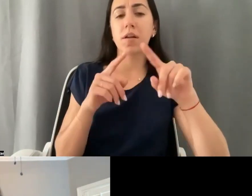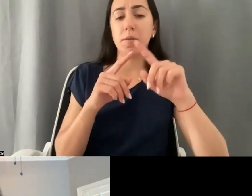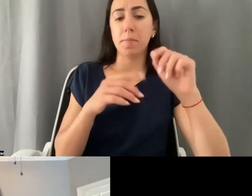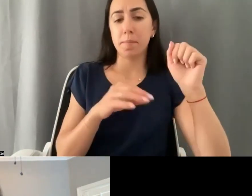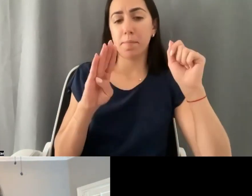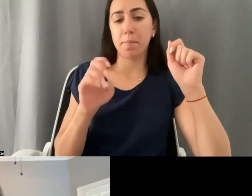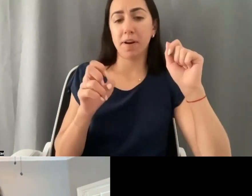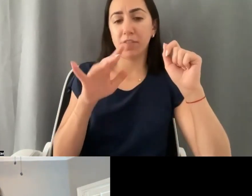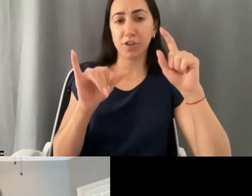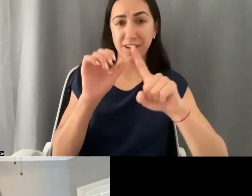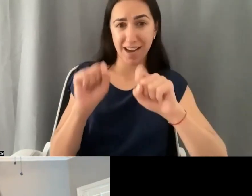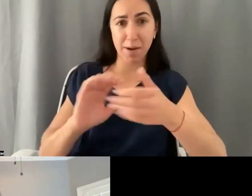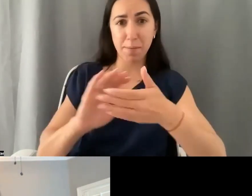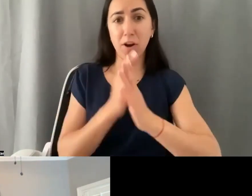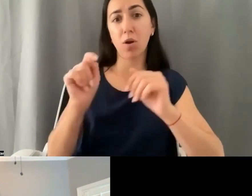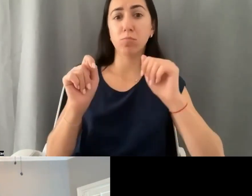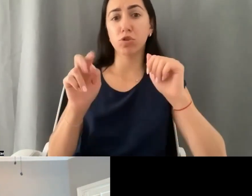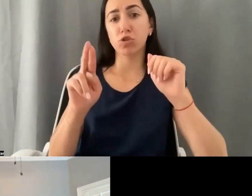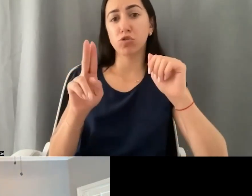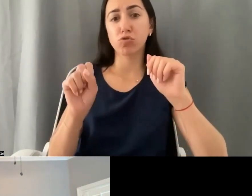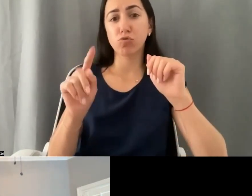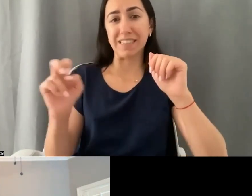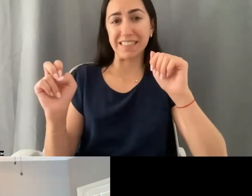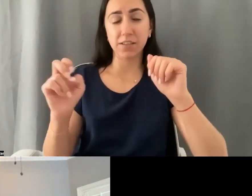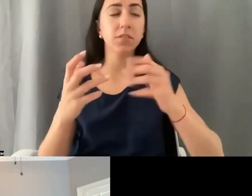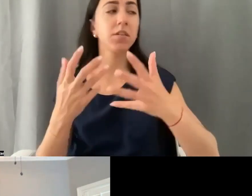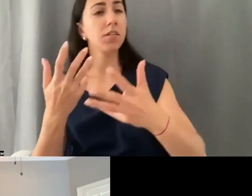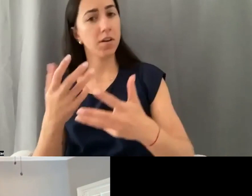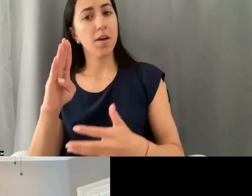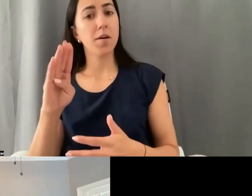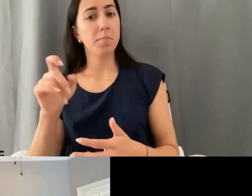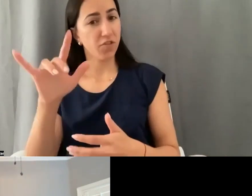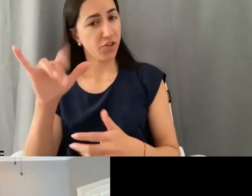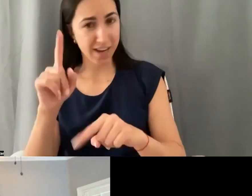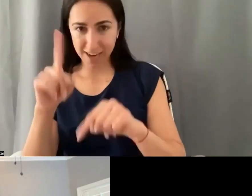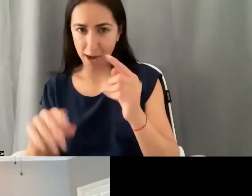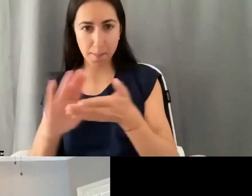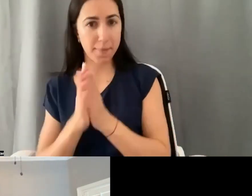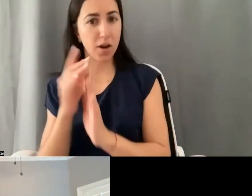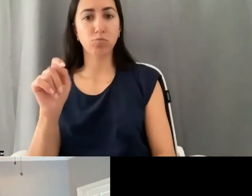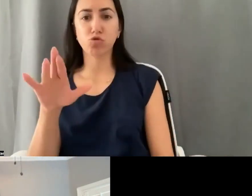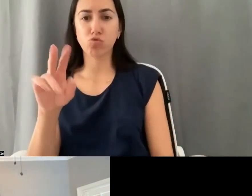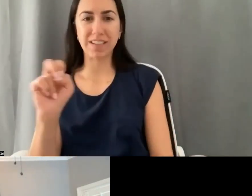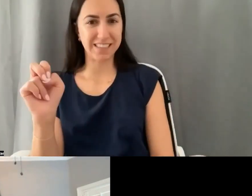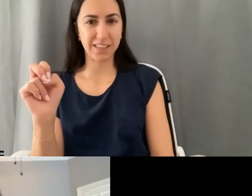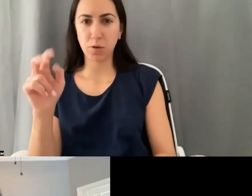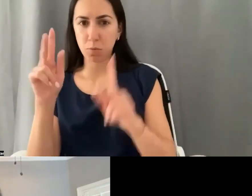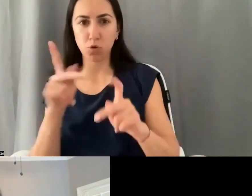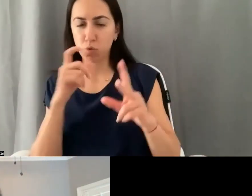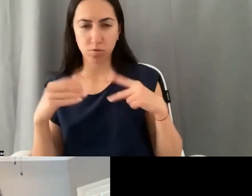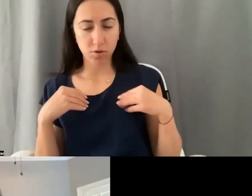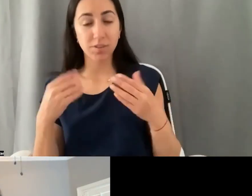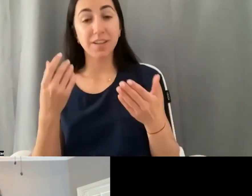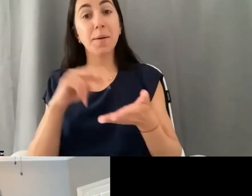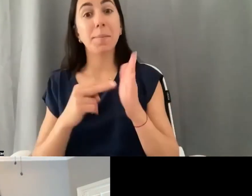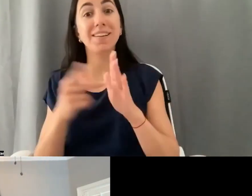en cuanto puede el beneficiario también ser un administrador. No, beneficiario